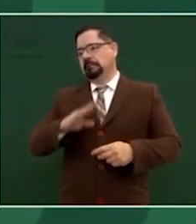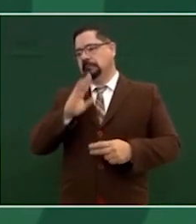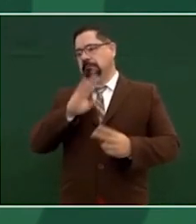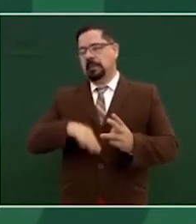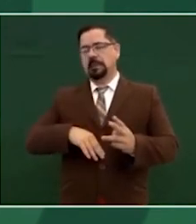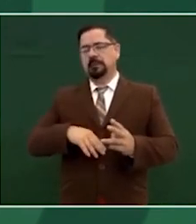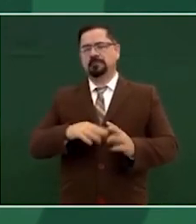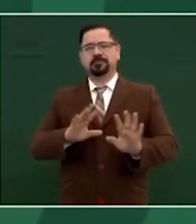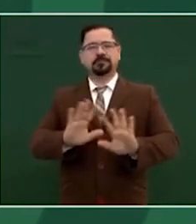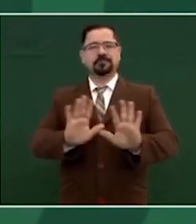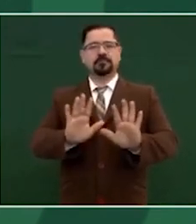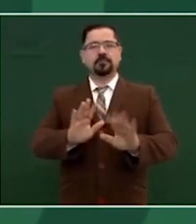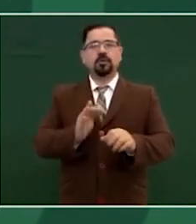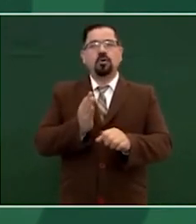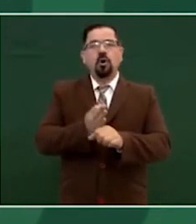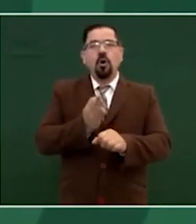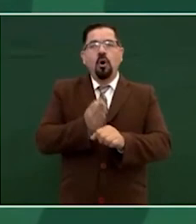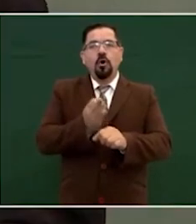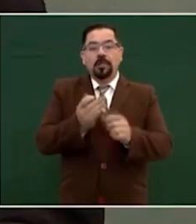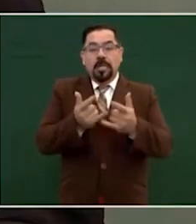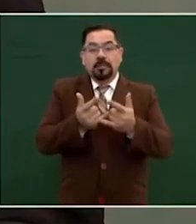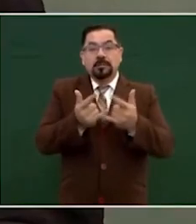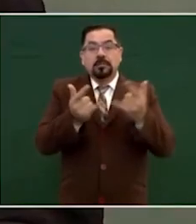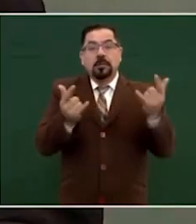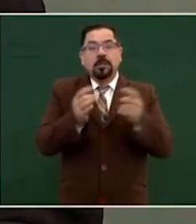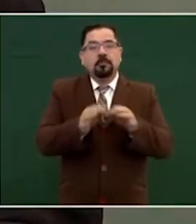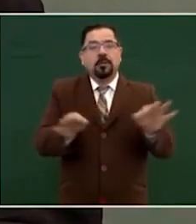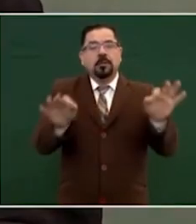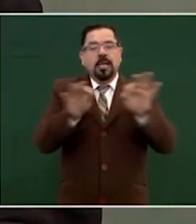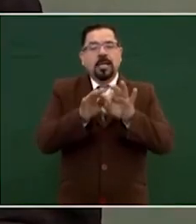es un proceso de transformación